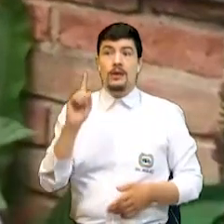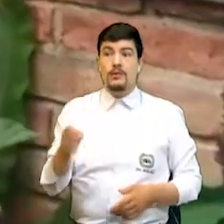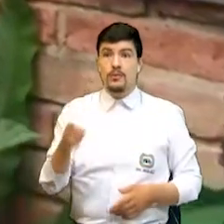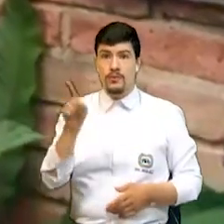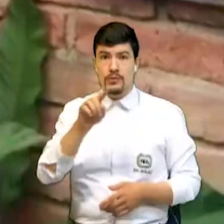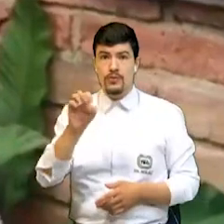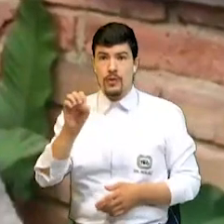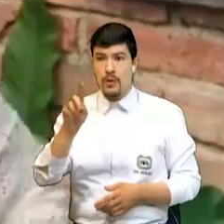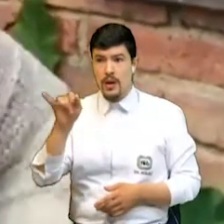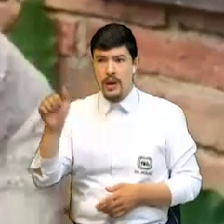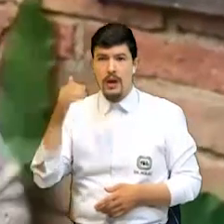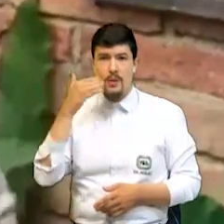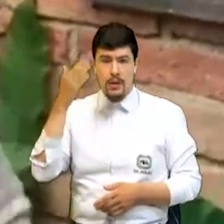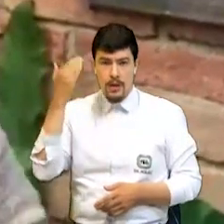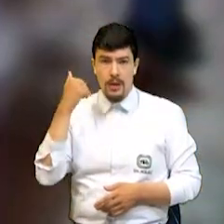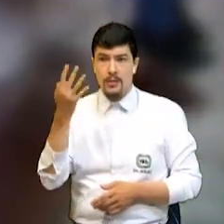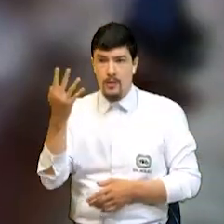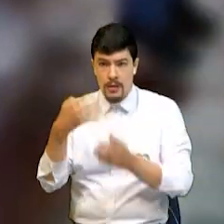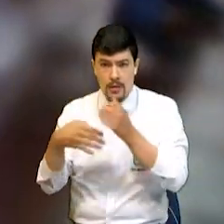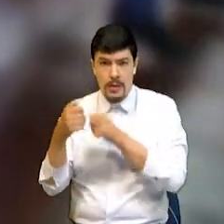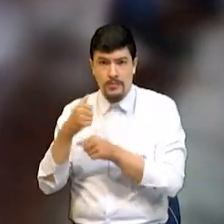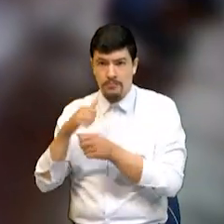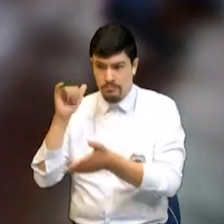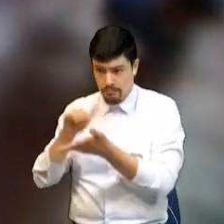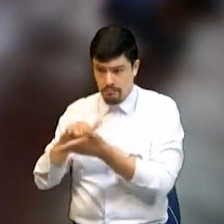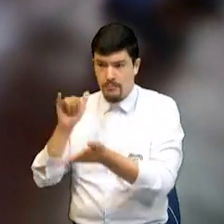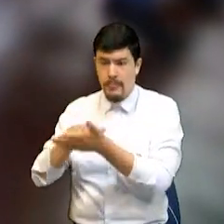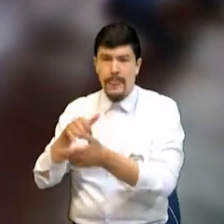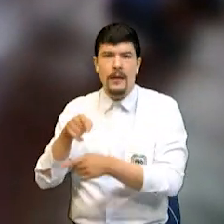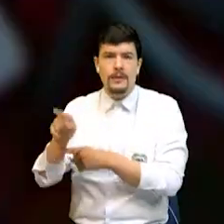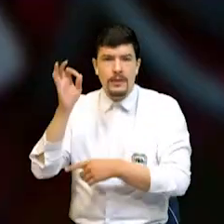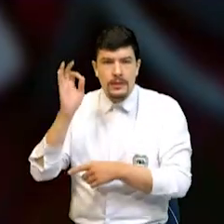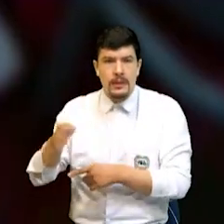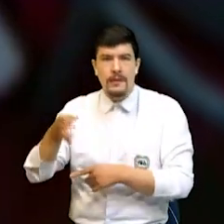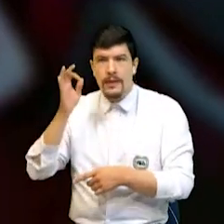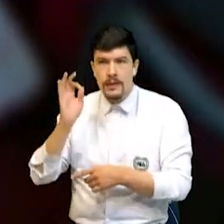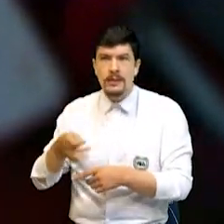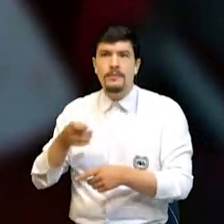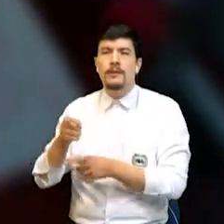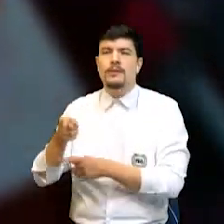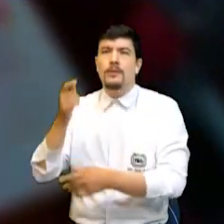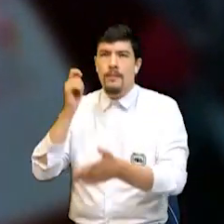años enviando a sus hijas al Colegio La Vega y siempre ha tenido que pagar por esas pruebas.